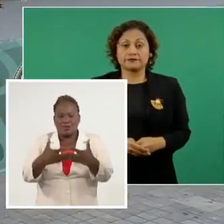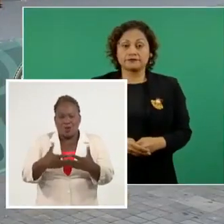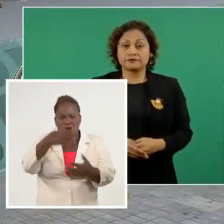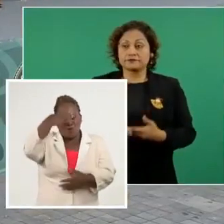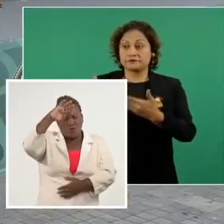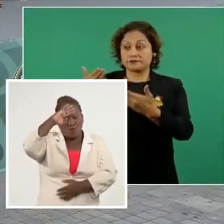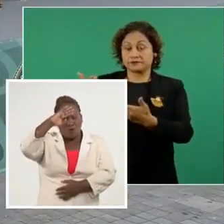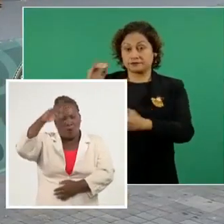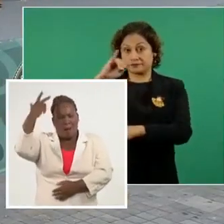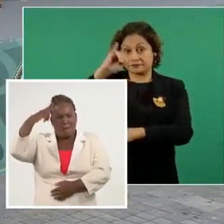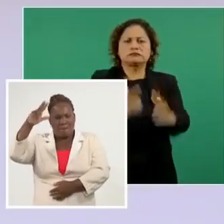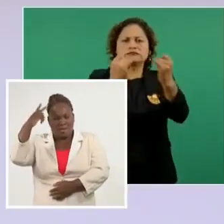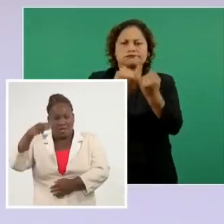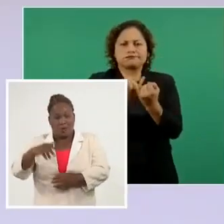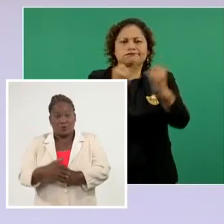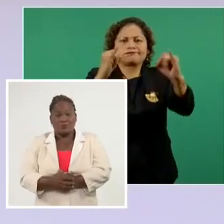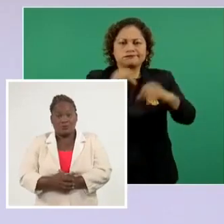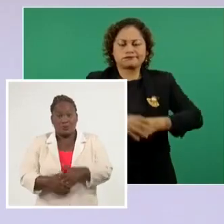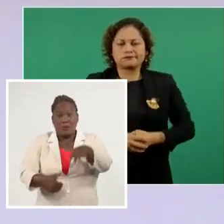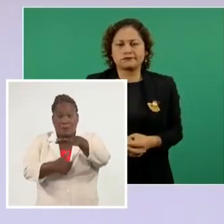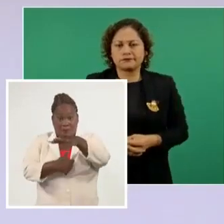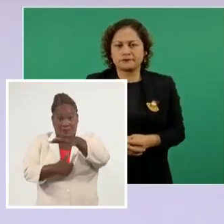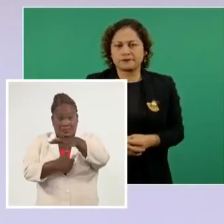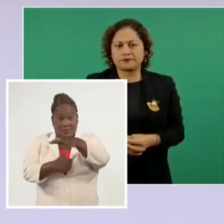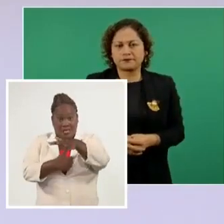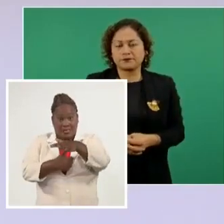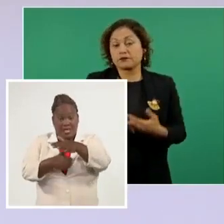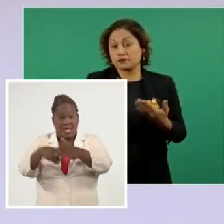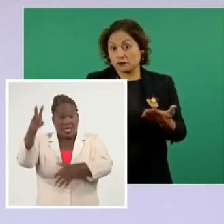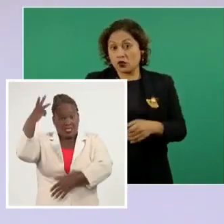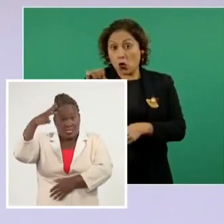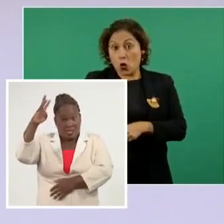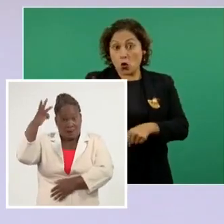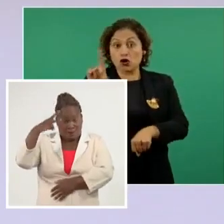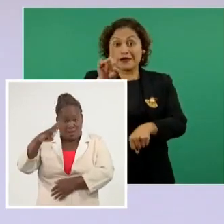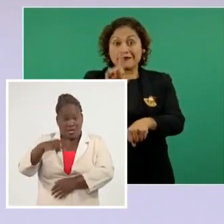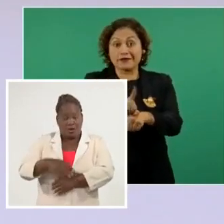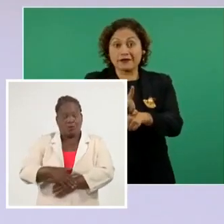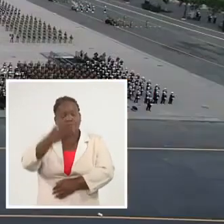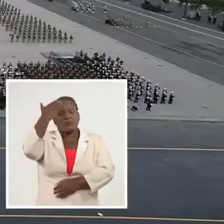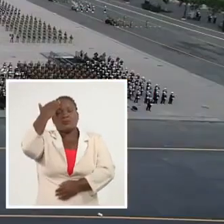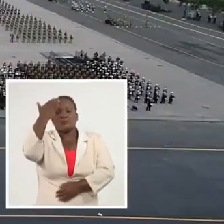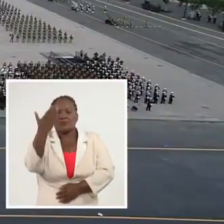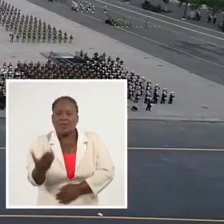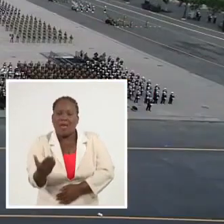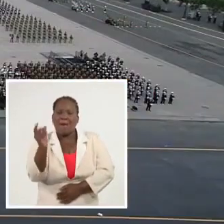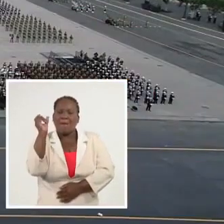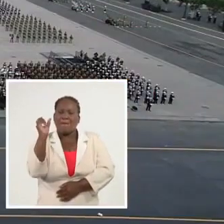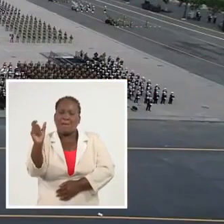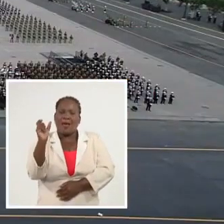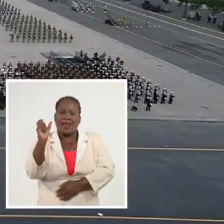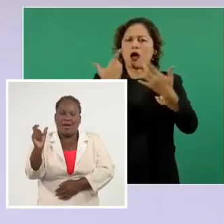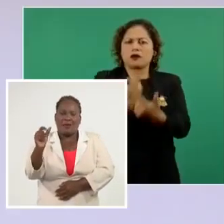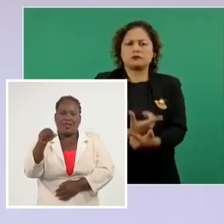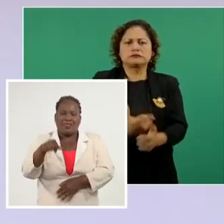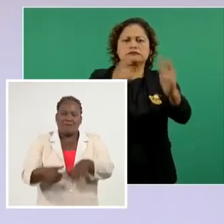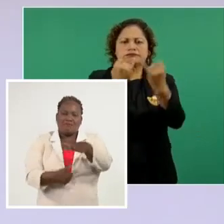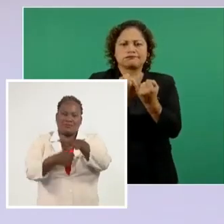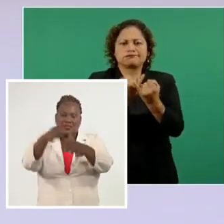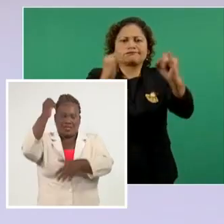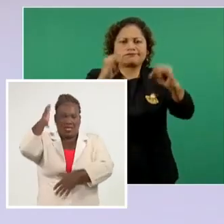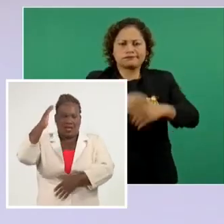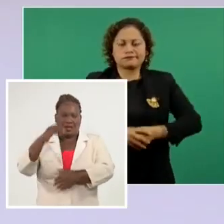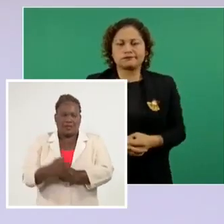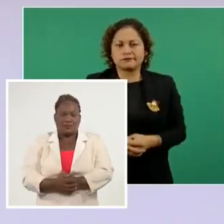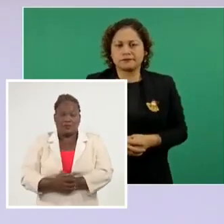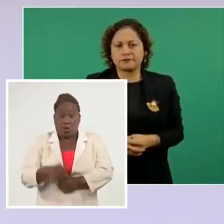Por su parte, el presidente de México, Andrés Manuel López Obrador, agradeció las palabras de su par cubano. El día de